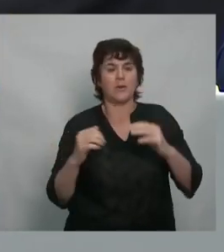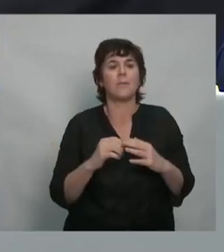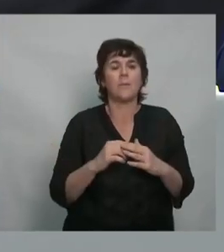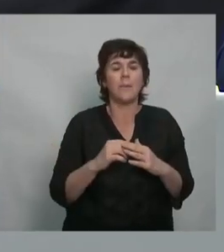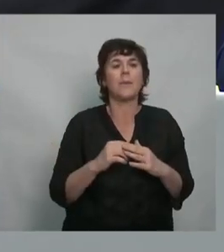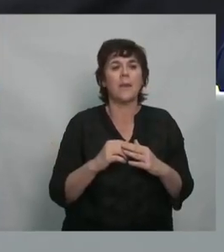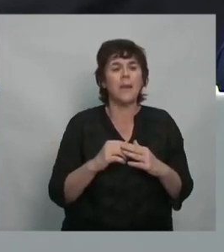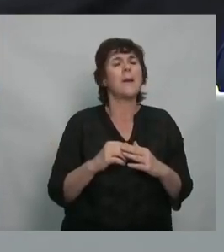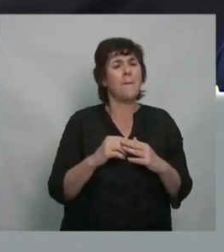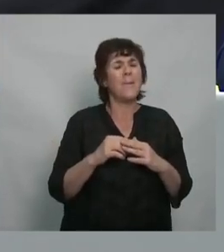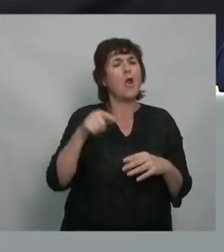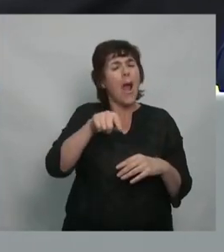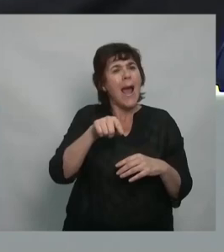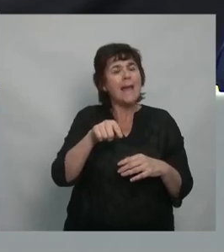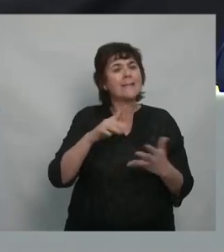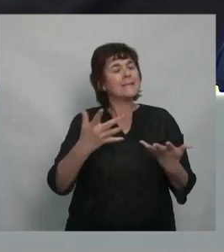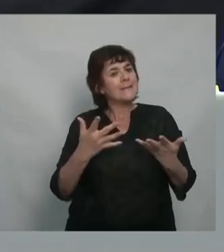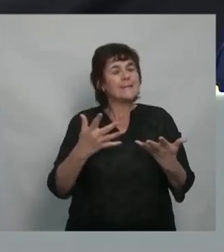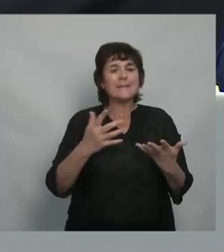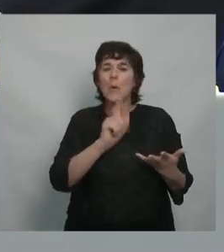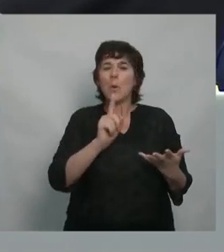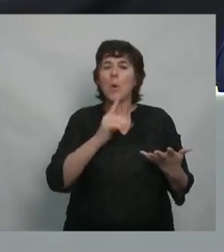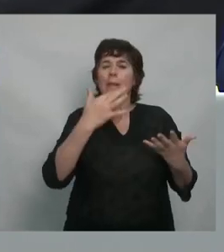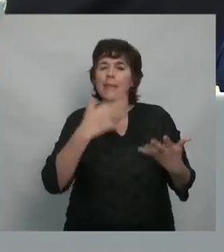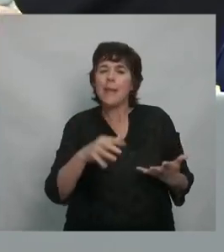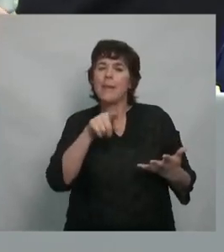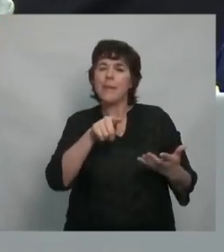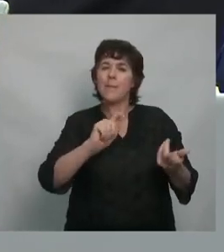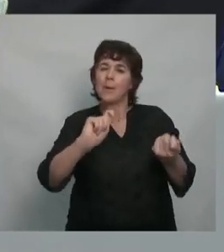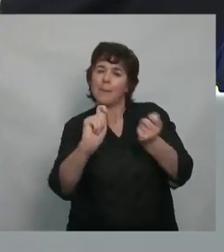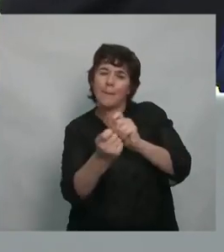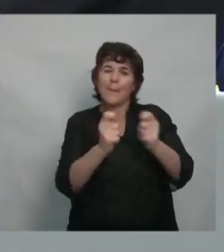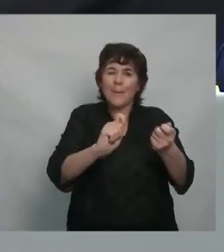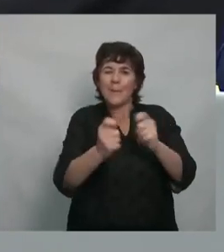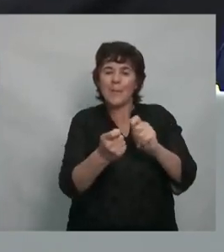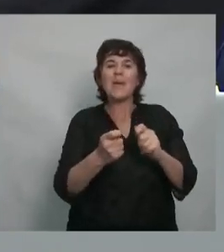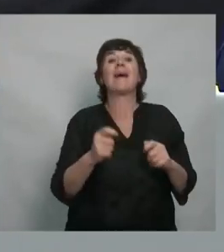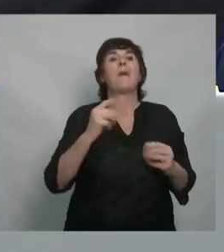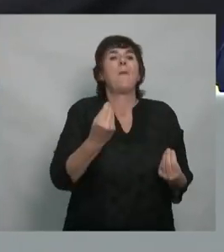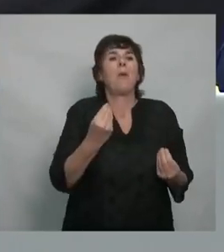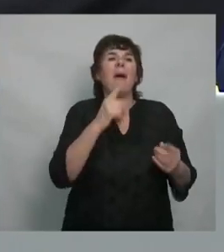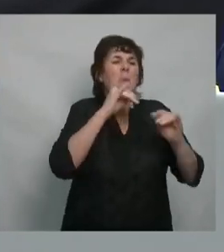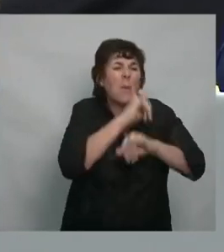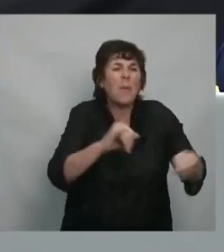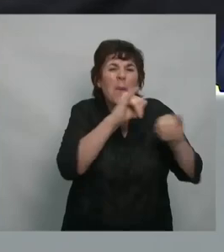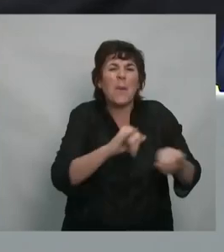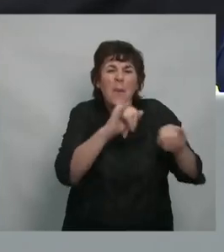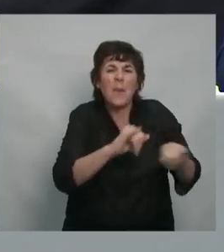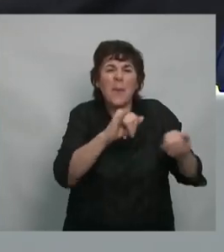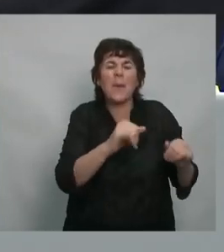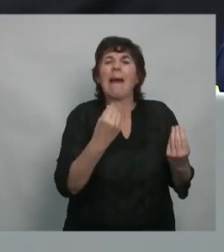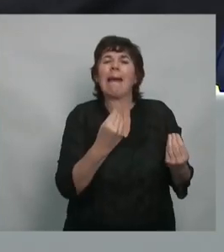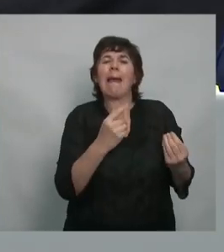Hubo una muy mala lectura y además fundamentalmente hubo una distorsión como de costumbre con blindaje mediático acerca de la